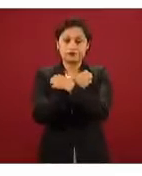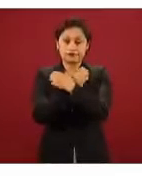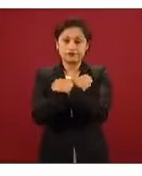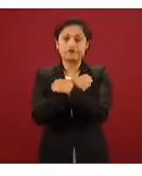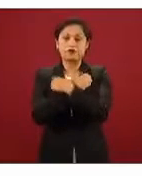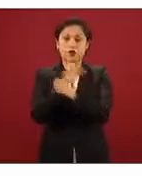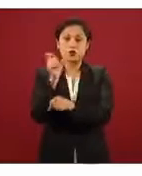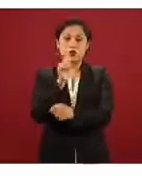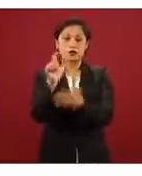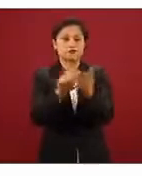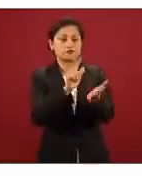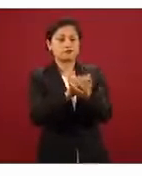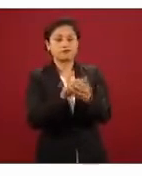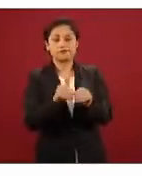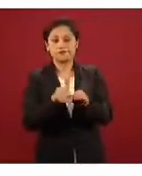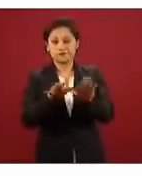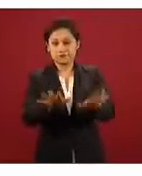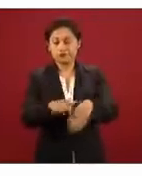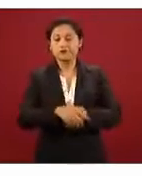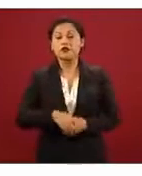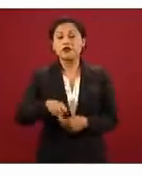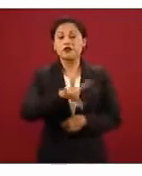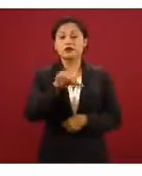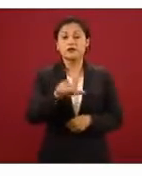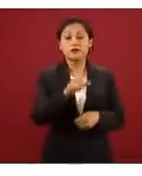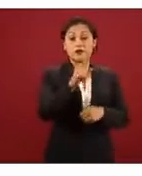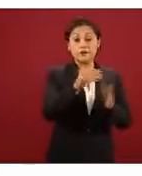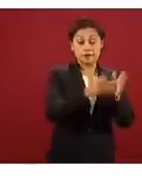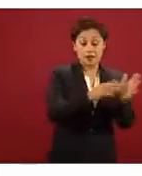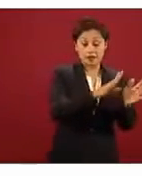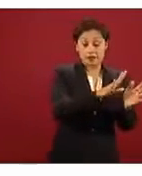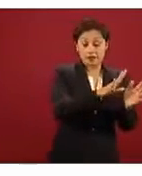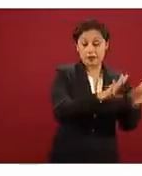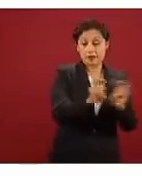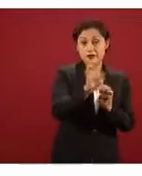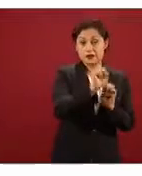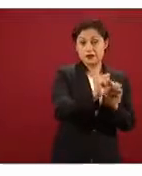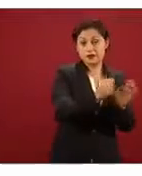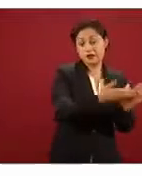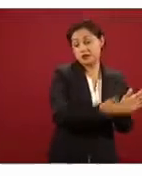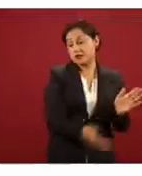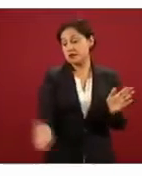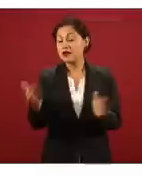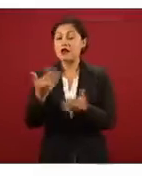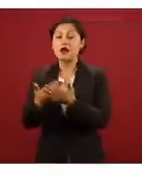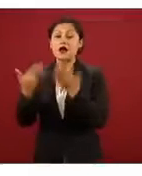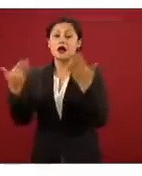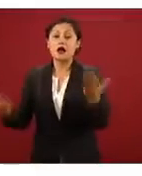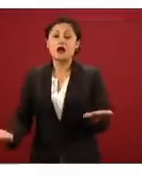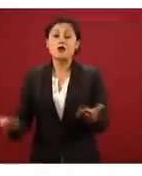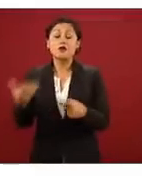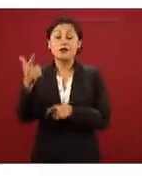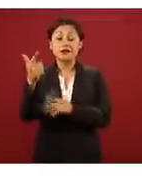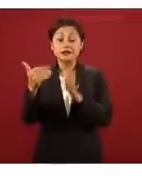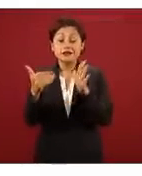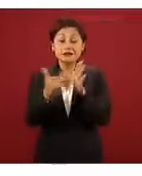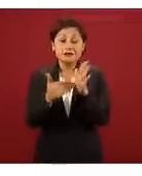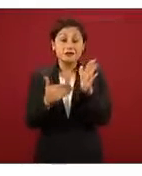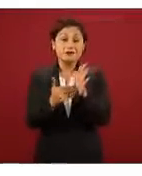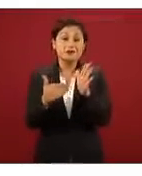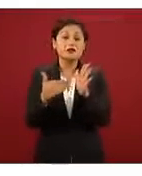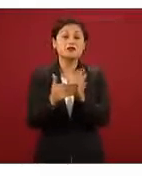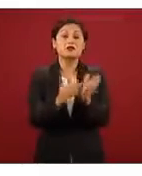Y si sumamos desde 1960 a la fecha, son más de siete mil millones de libros y